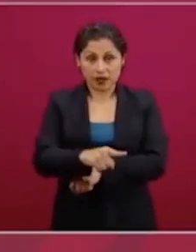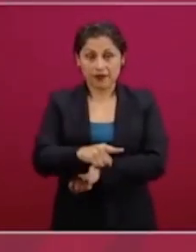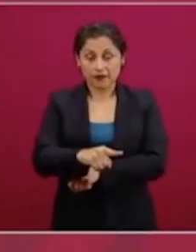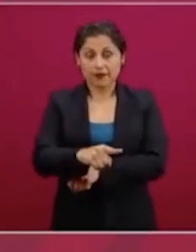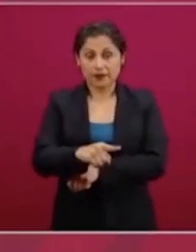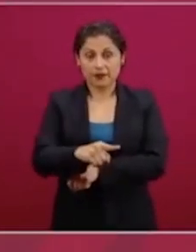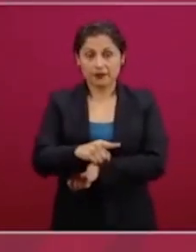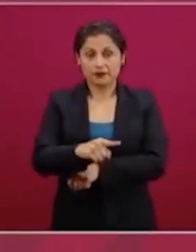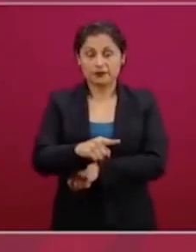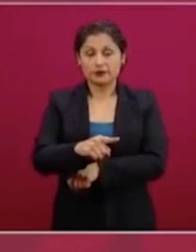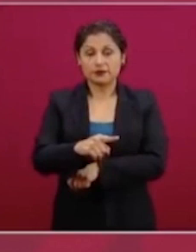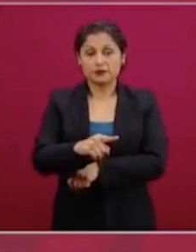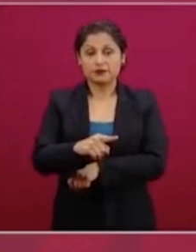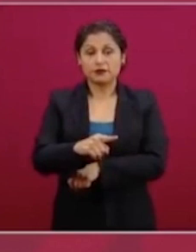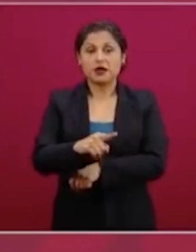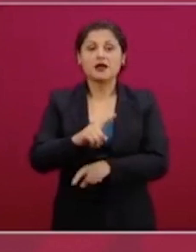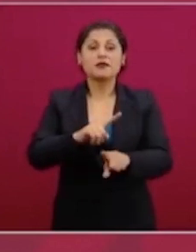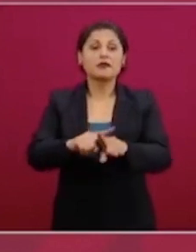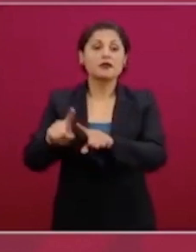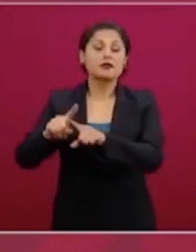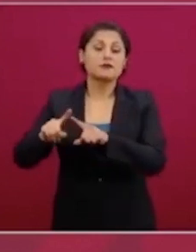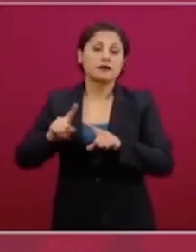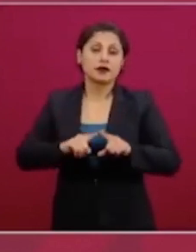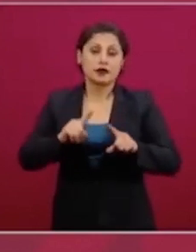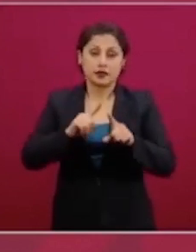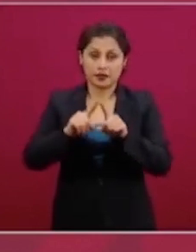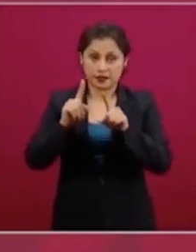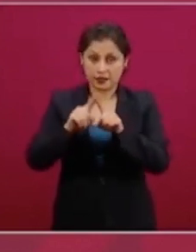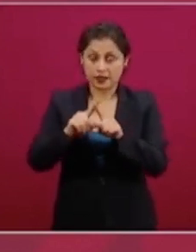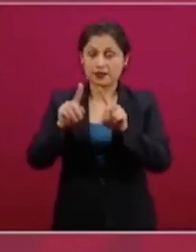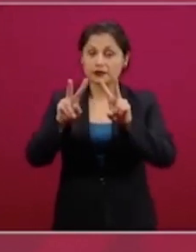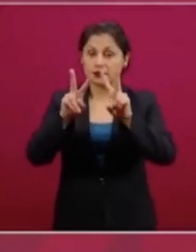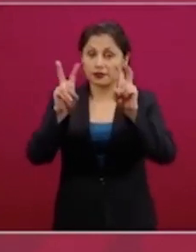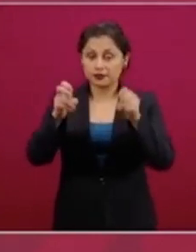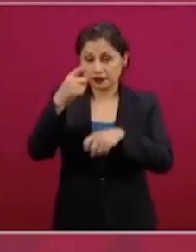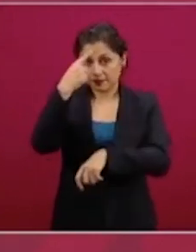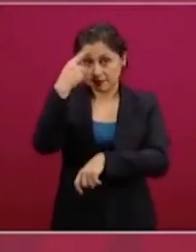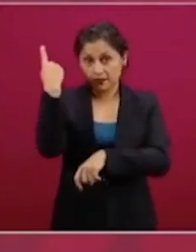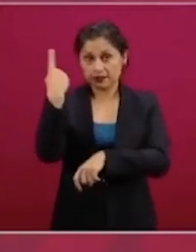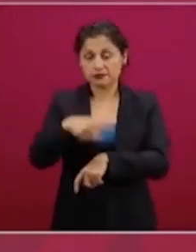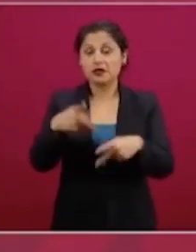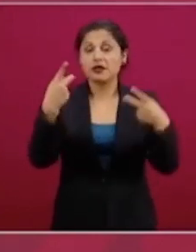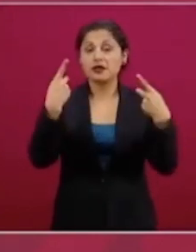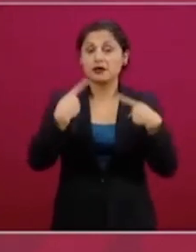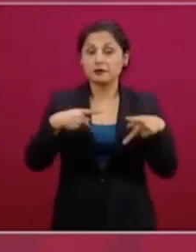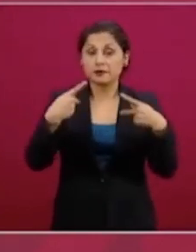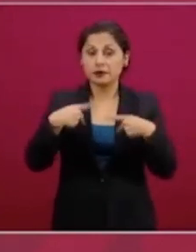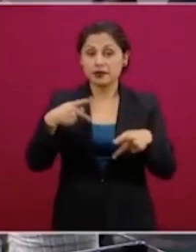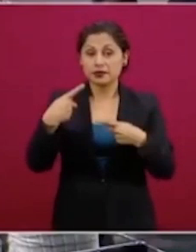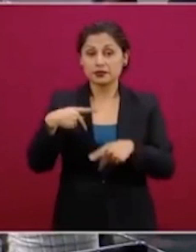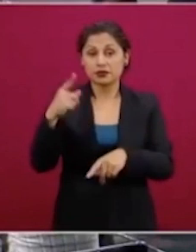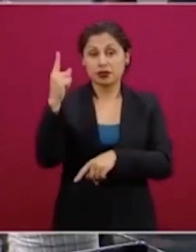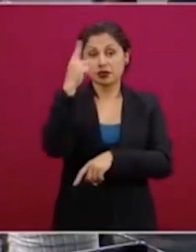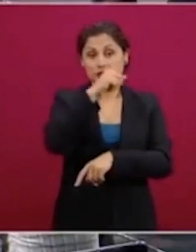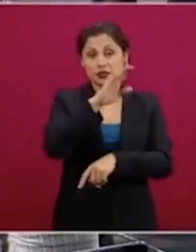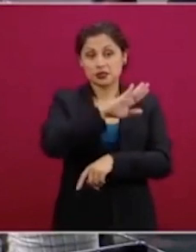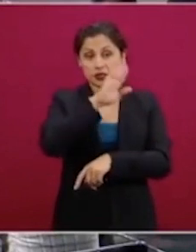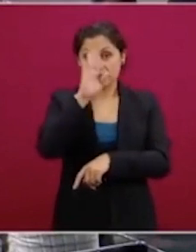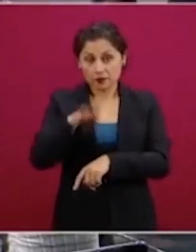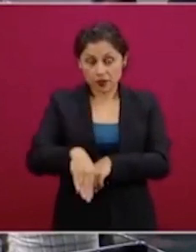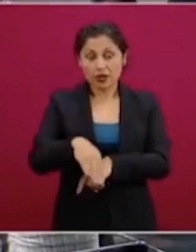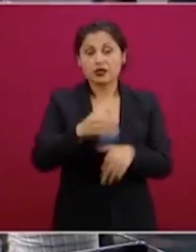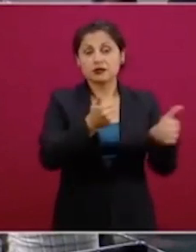destinados a la repatriación de aquellos que fallecen, las familias que nos piden apoyo.